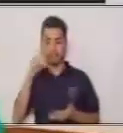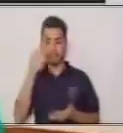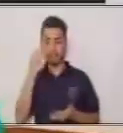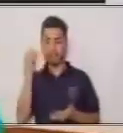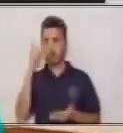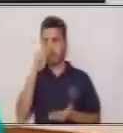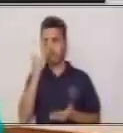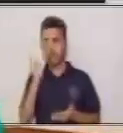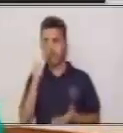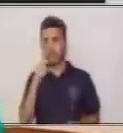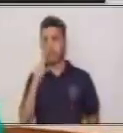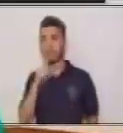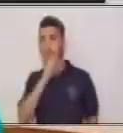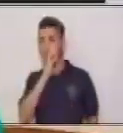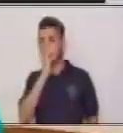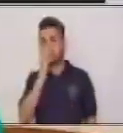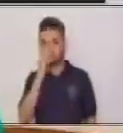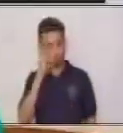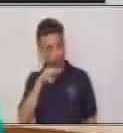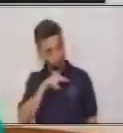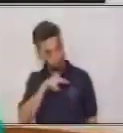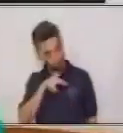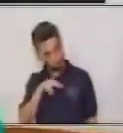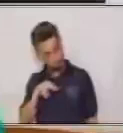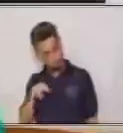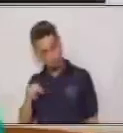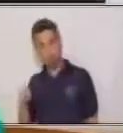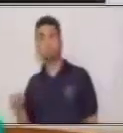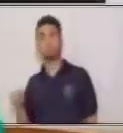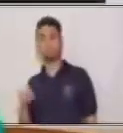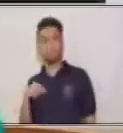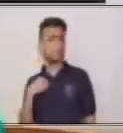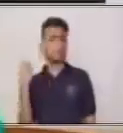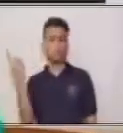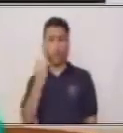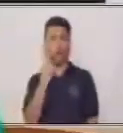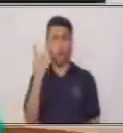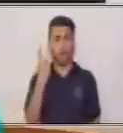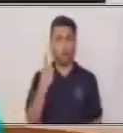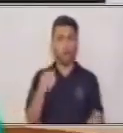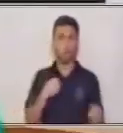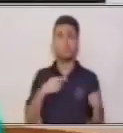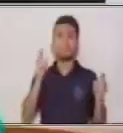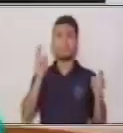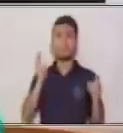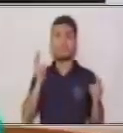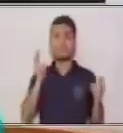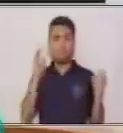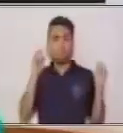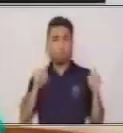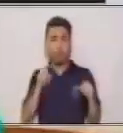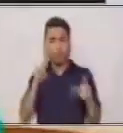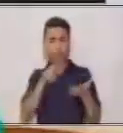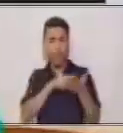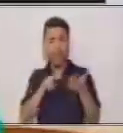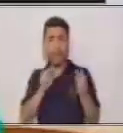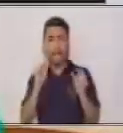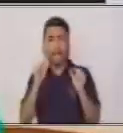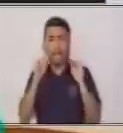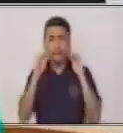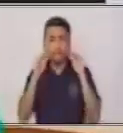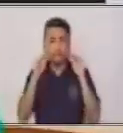¿Todos hemos leído en algún momento en voz baja o con nuestra mente?